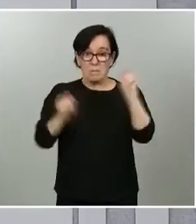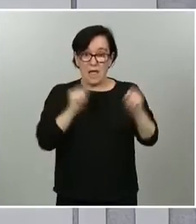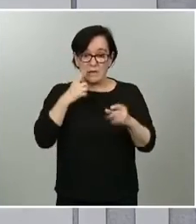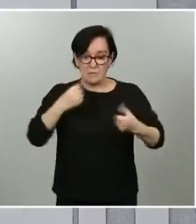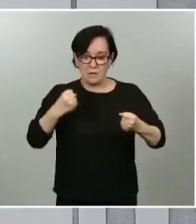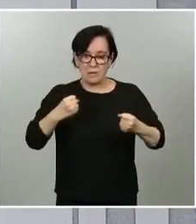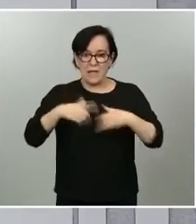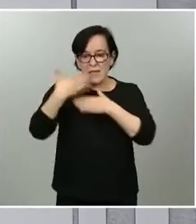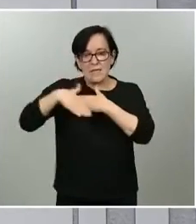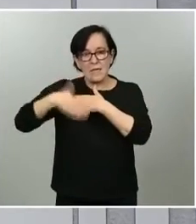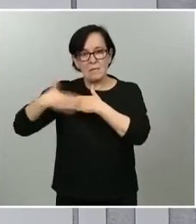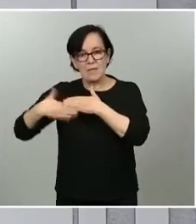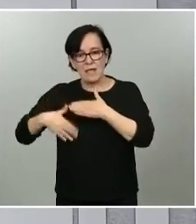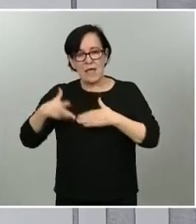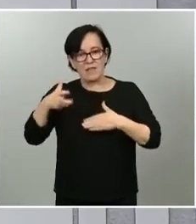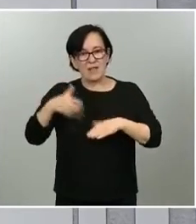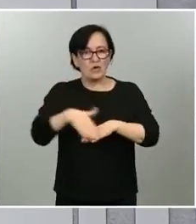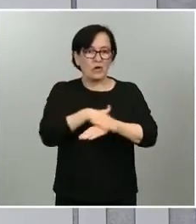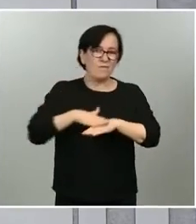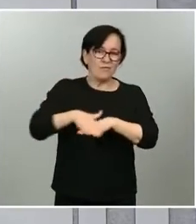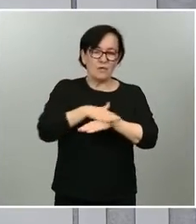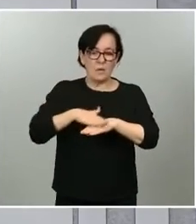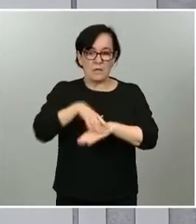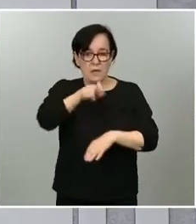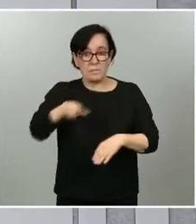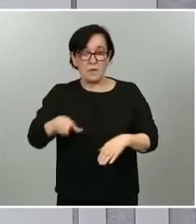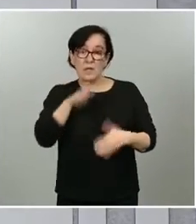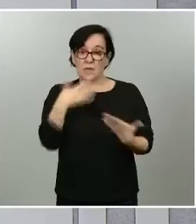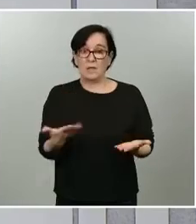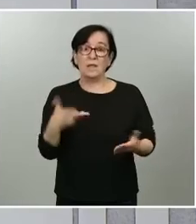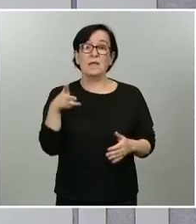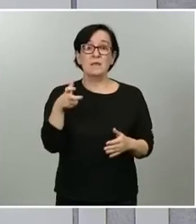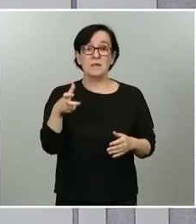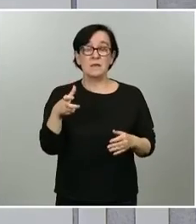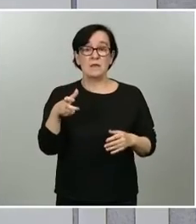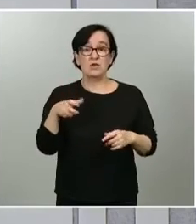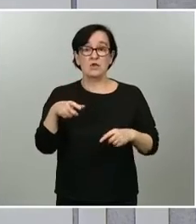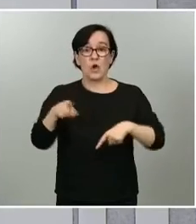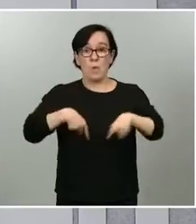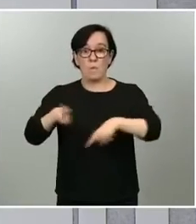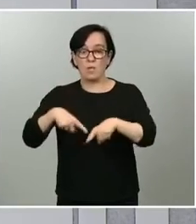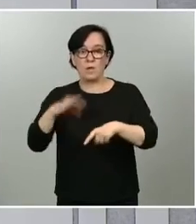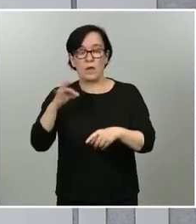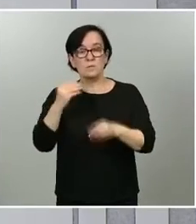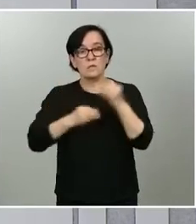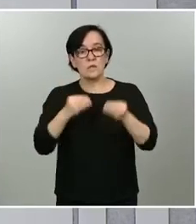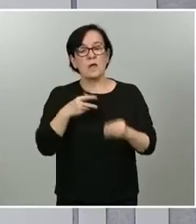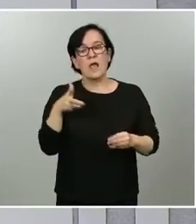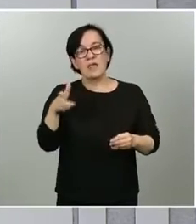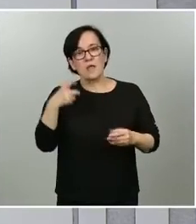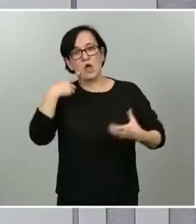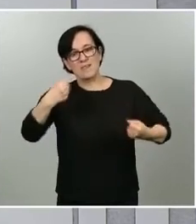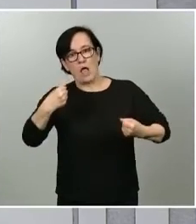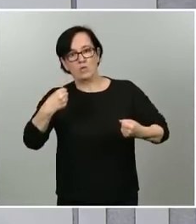algunos de los derechos fundamentales de los ciudadanos en este caso el derecho a la movilidad que hay que contraponerlo al derecho de la salud colectiva